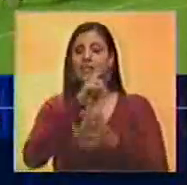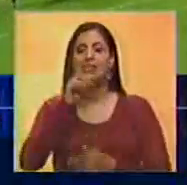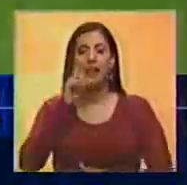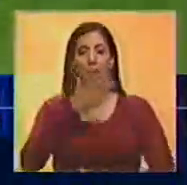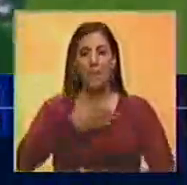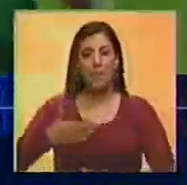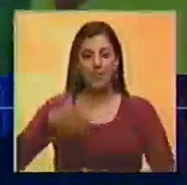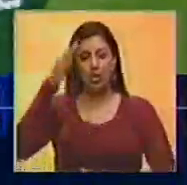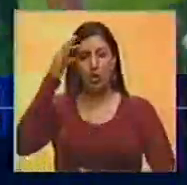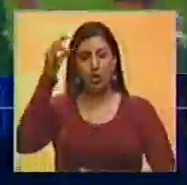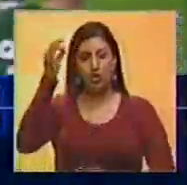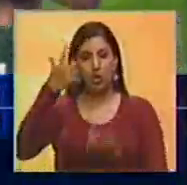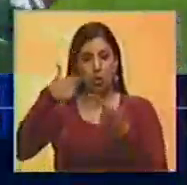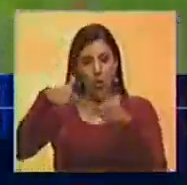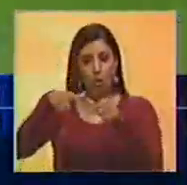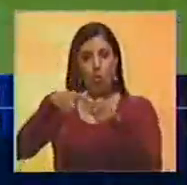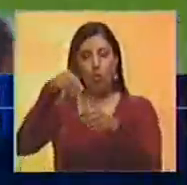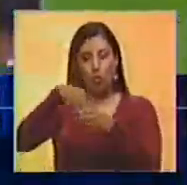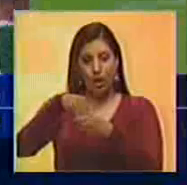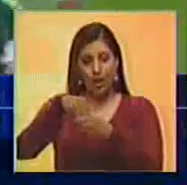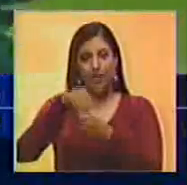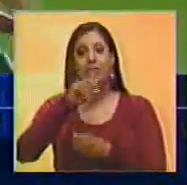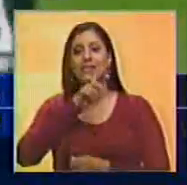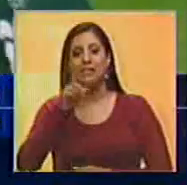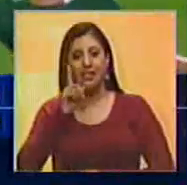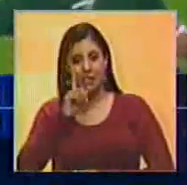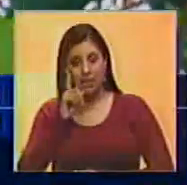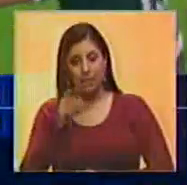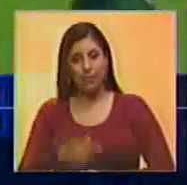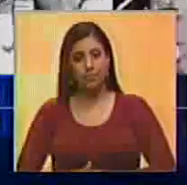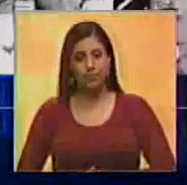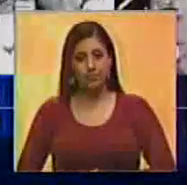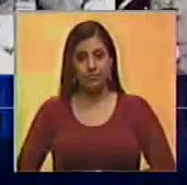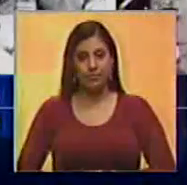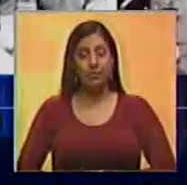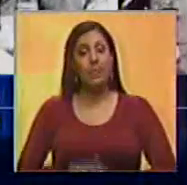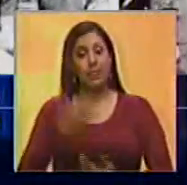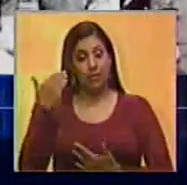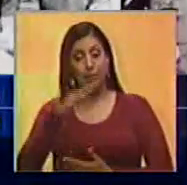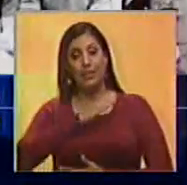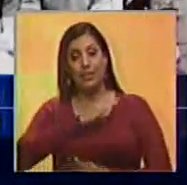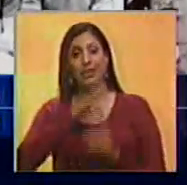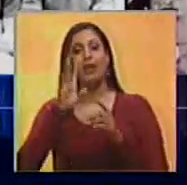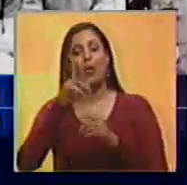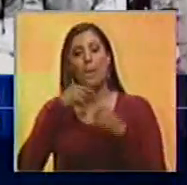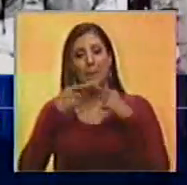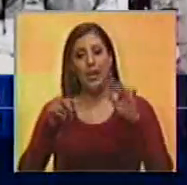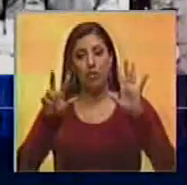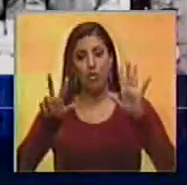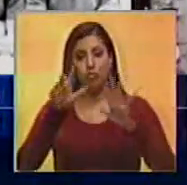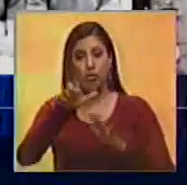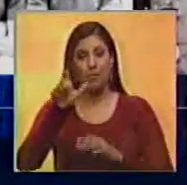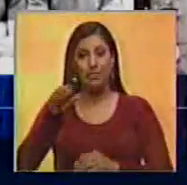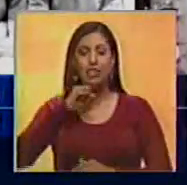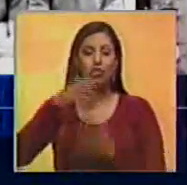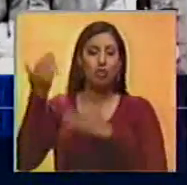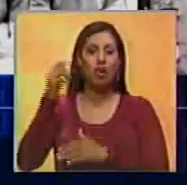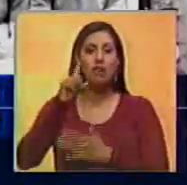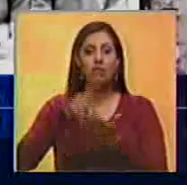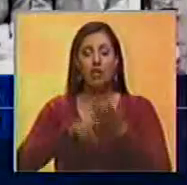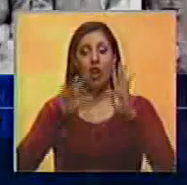presidente del Consejo del Chapecoense, Plinio David de Nes Filho. Manchester United perdió ocho jugadores en